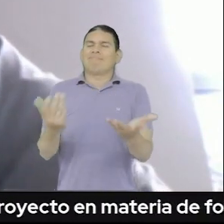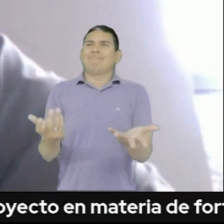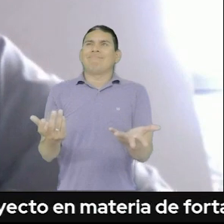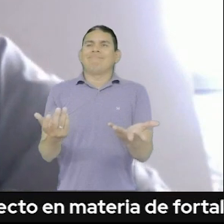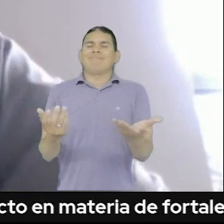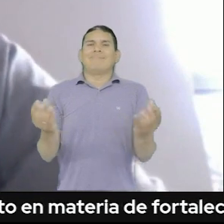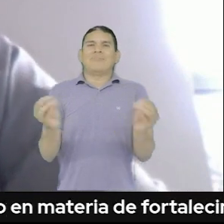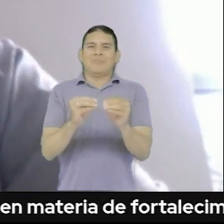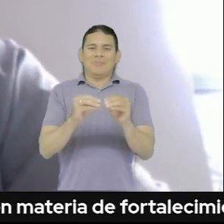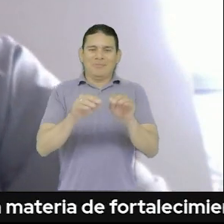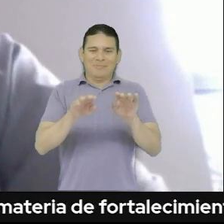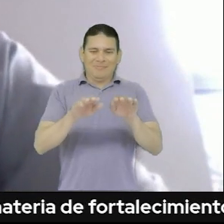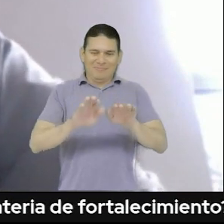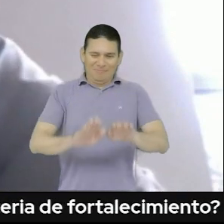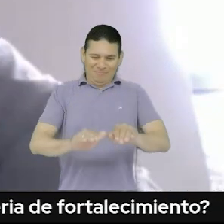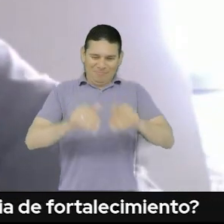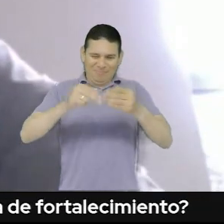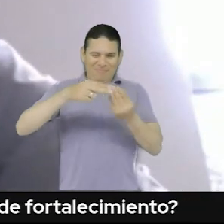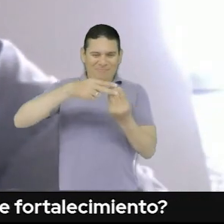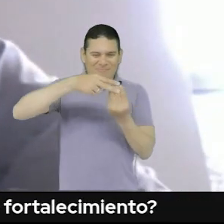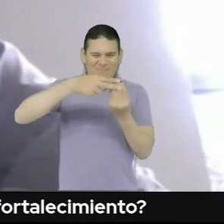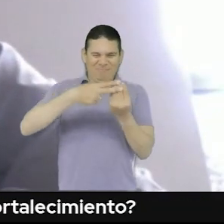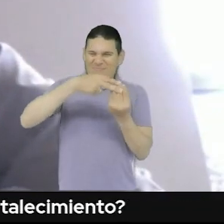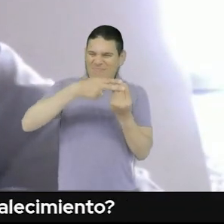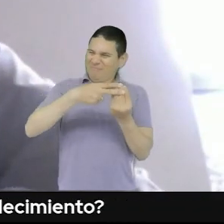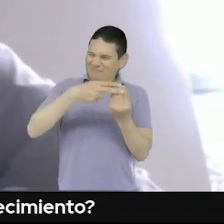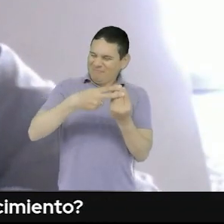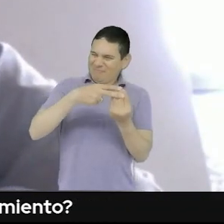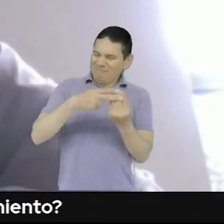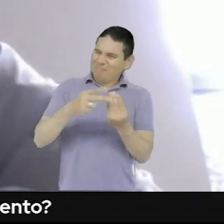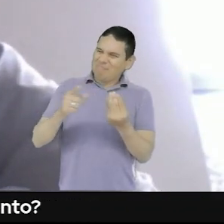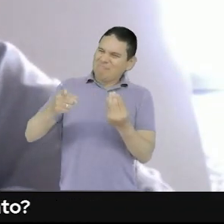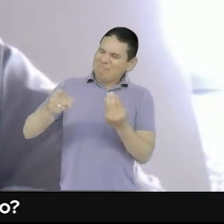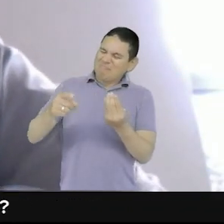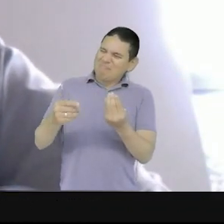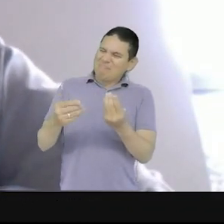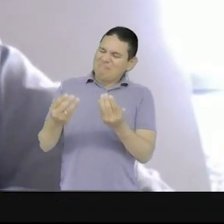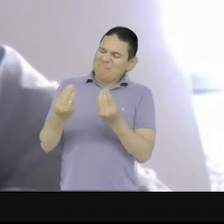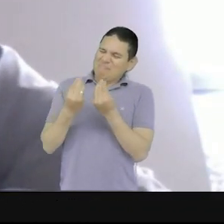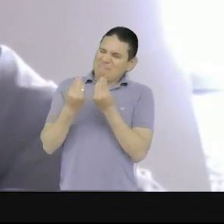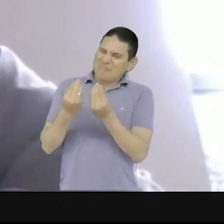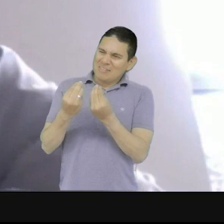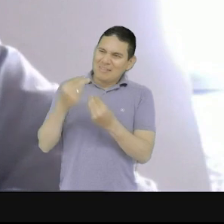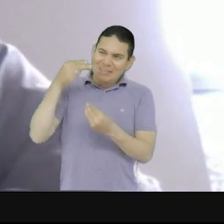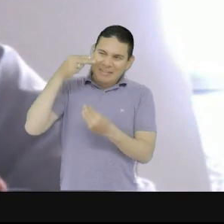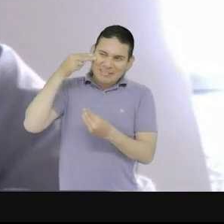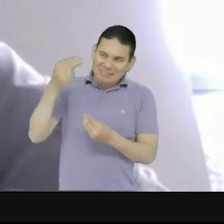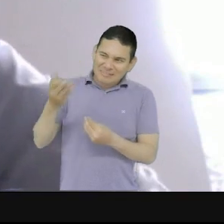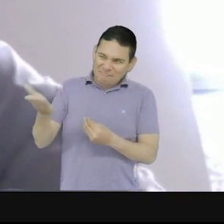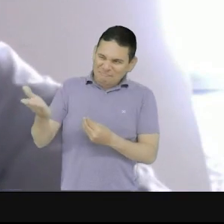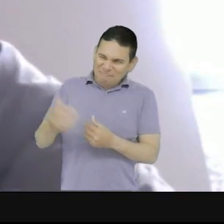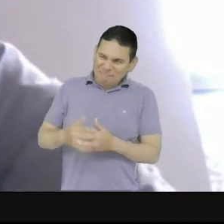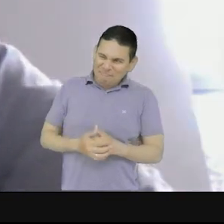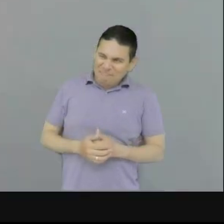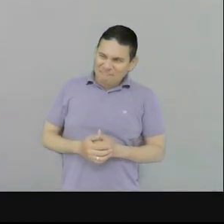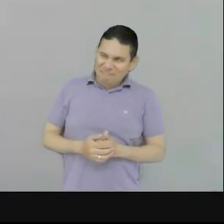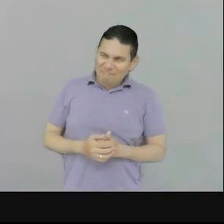con esta caja de herramientas que está elaborando el proyecto en materia de fortalecimiento? Primero, Genzi, ¿puede ser?